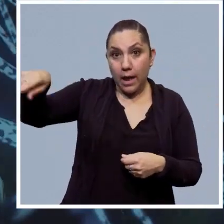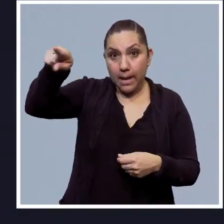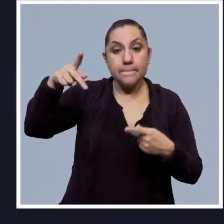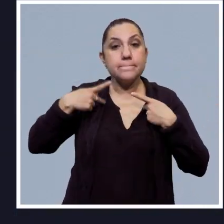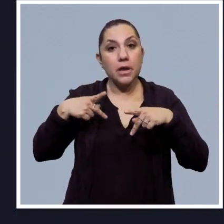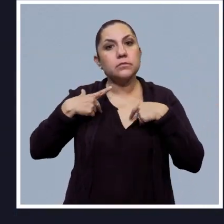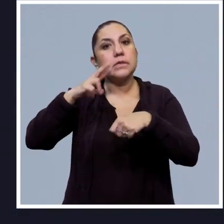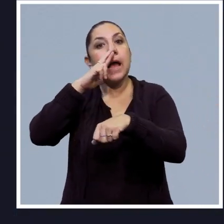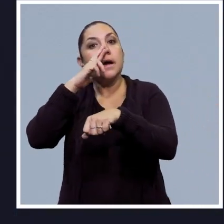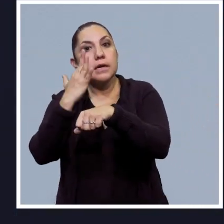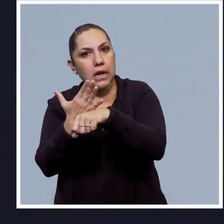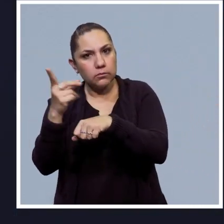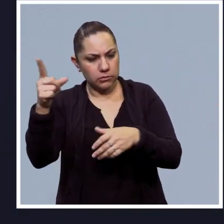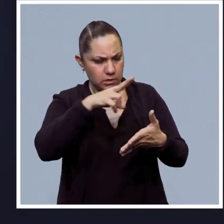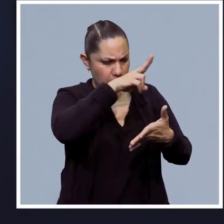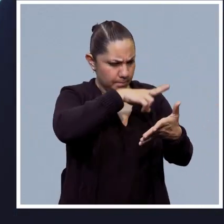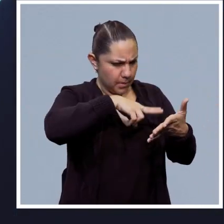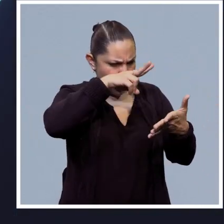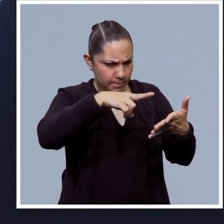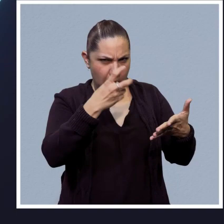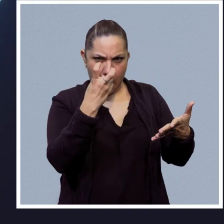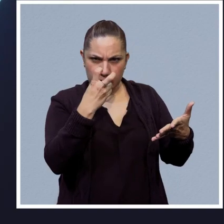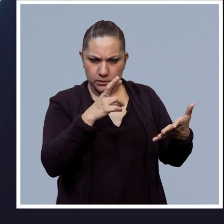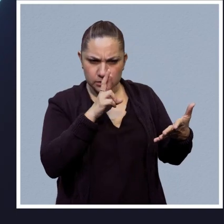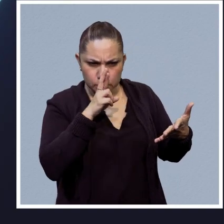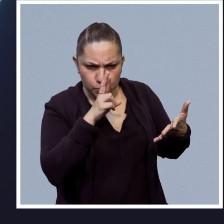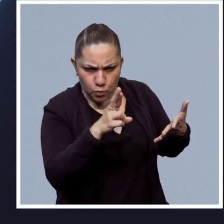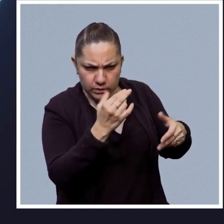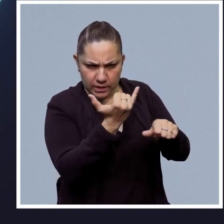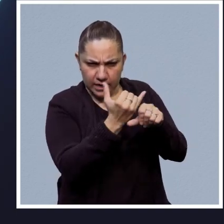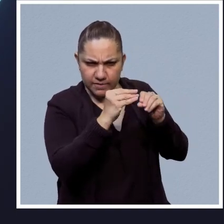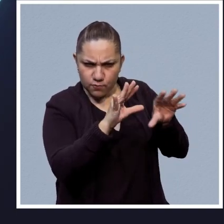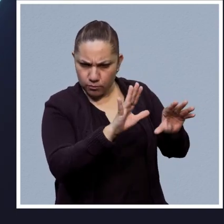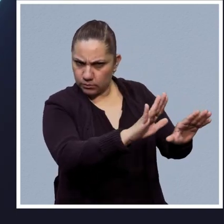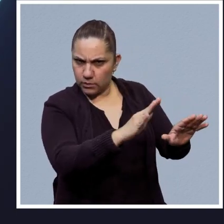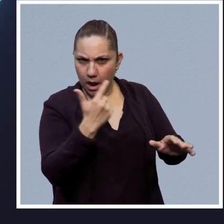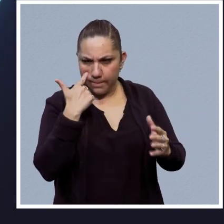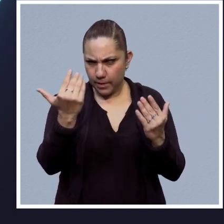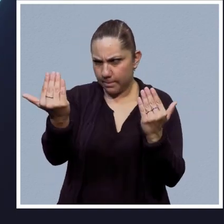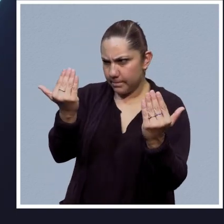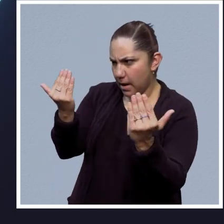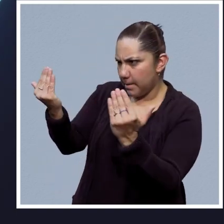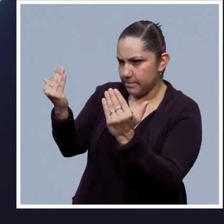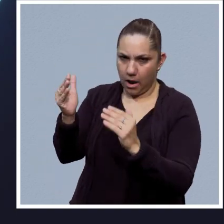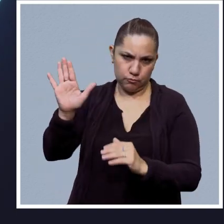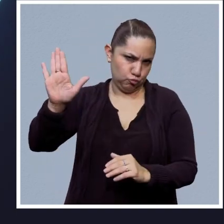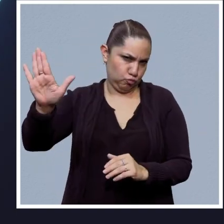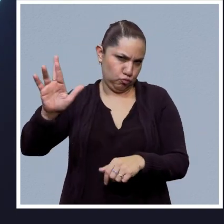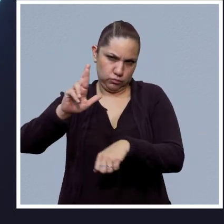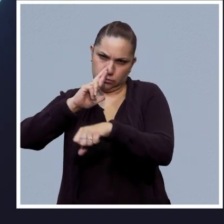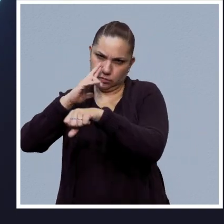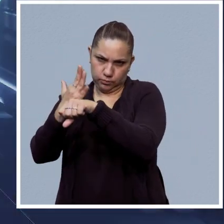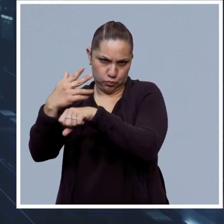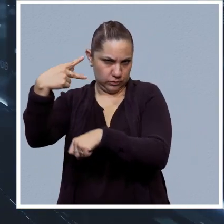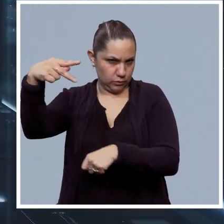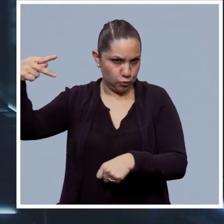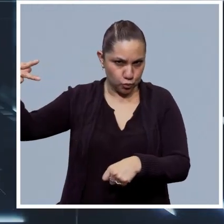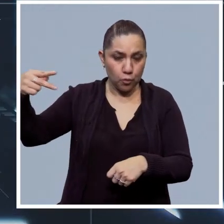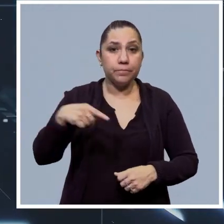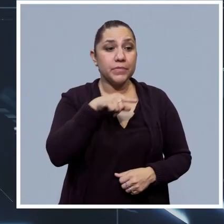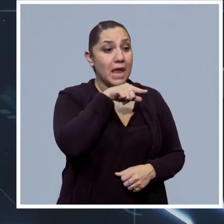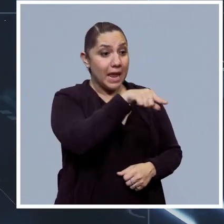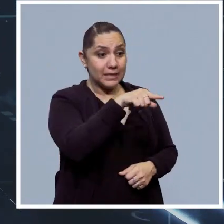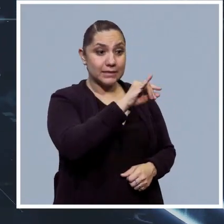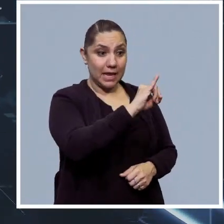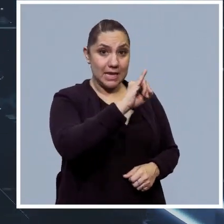precaución y verificar la información proporcionada por GPT chat con fuentes confiables antes de tomar decisiones basadas en ella. En